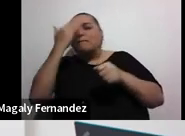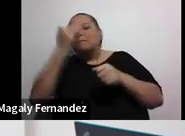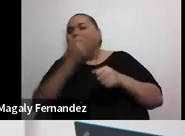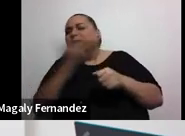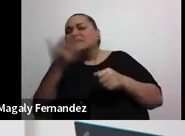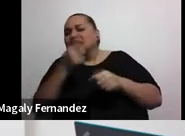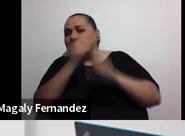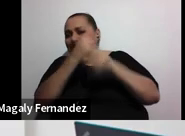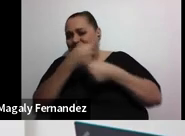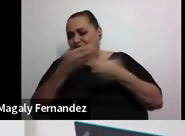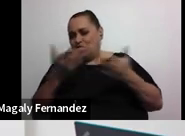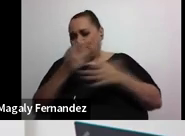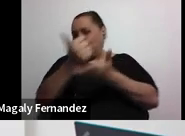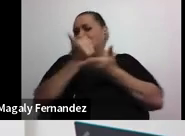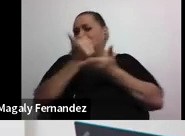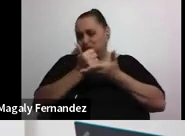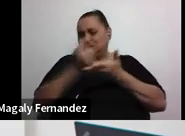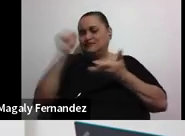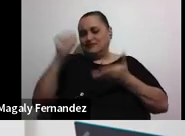que ayuda fuertemente